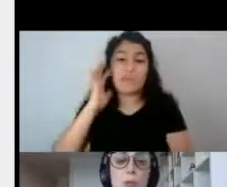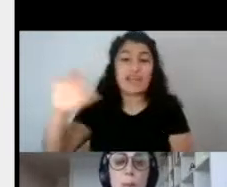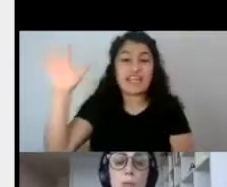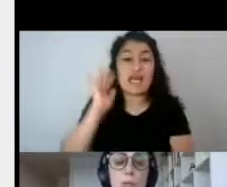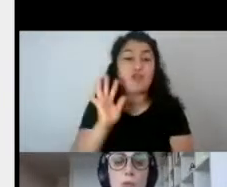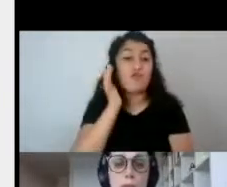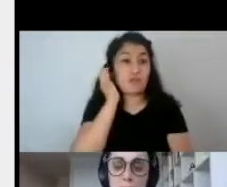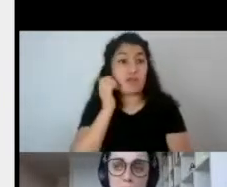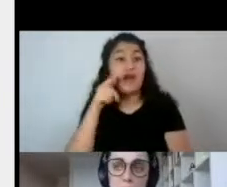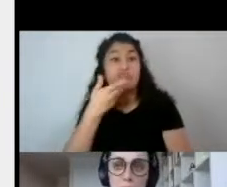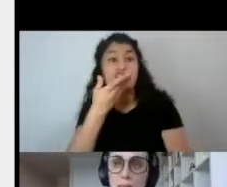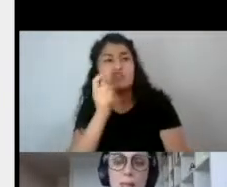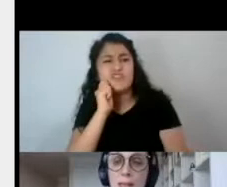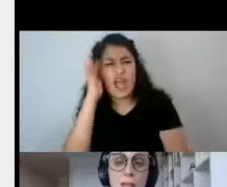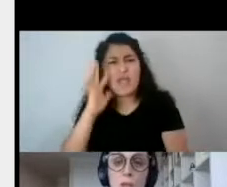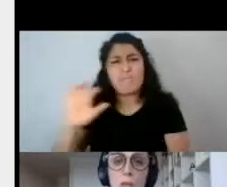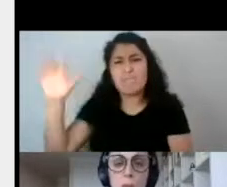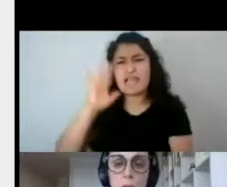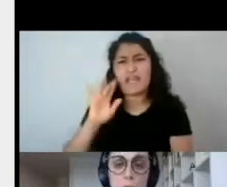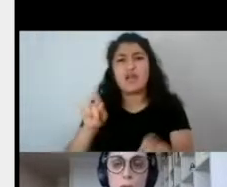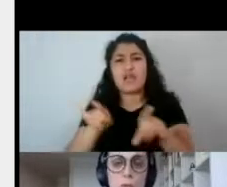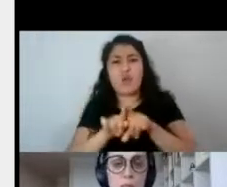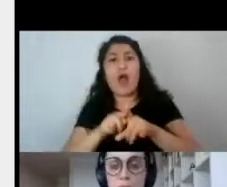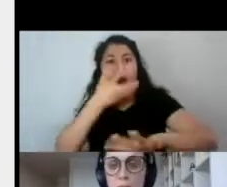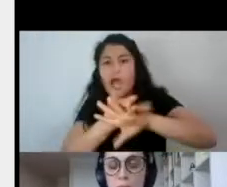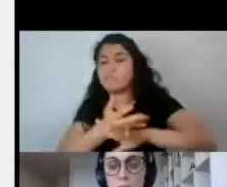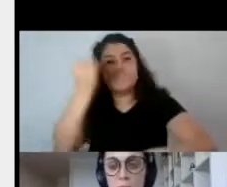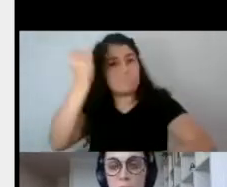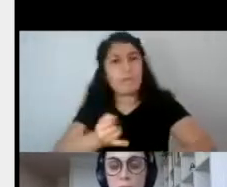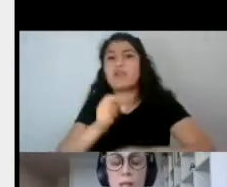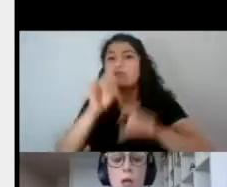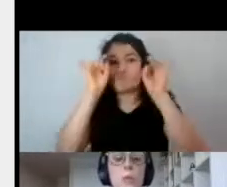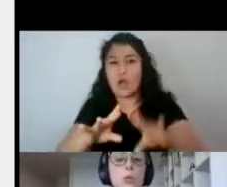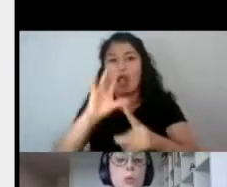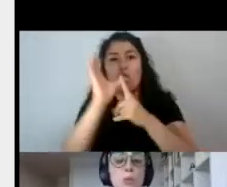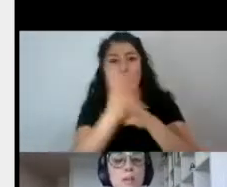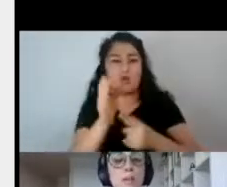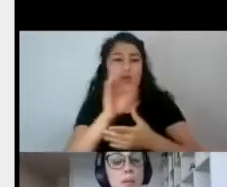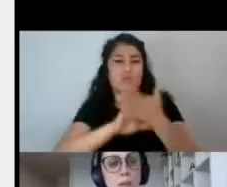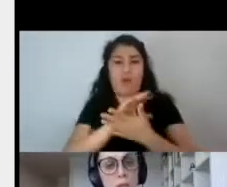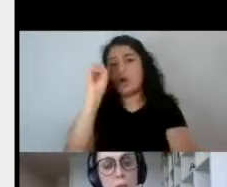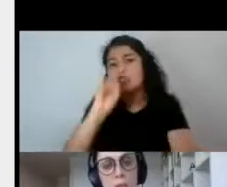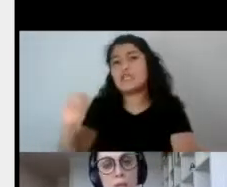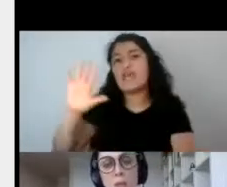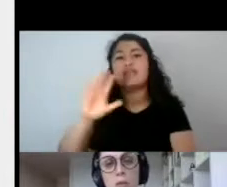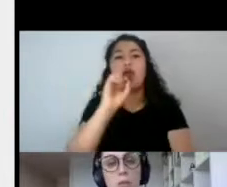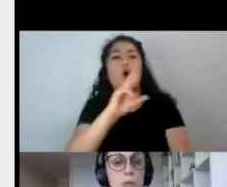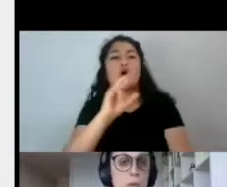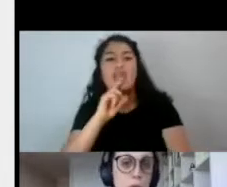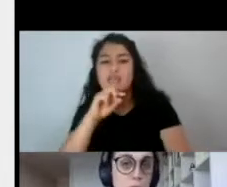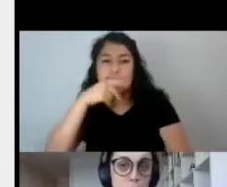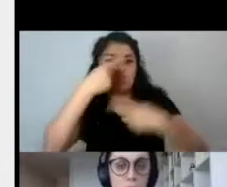estructuras profundas, están latentes en toda cultura, en occidente, en oriente, por supuesto que van variando dependiendo del